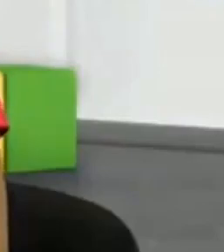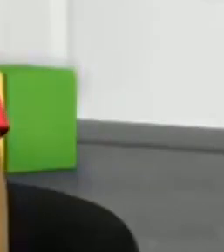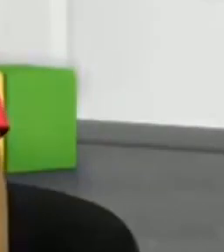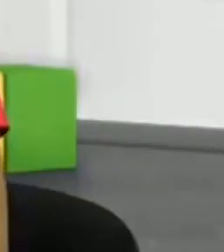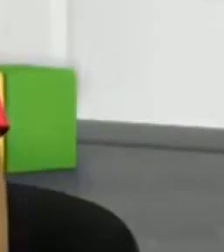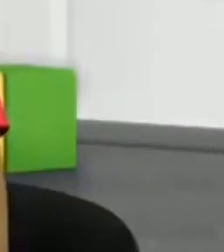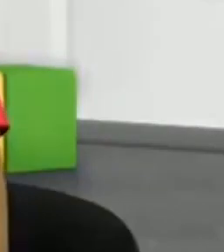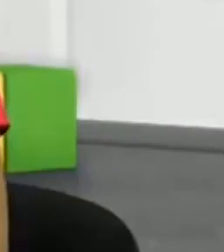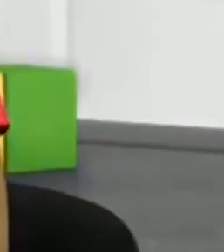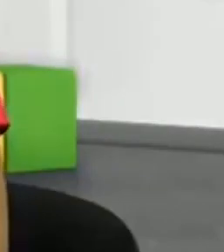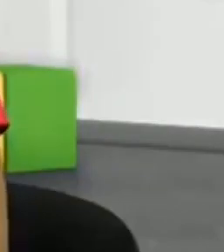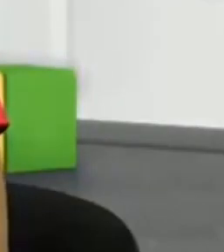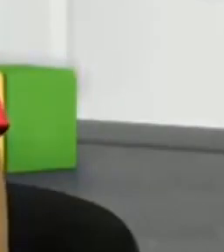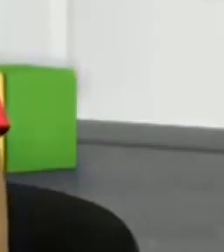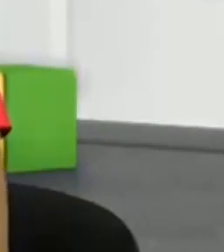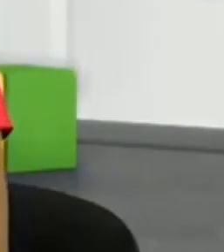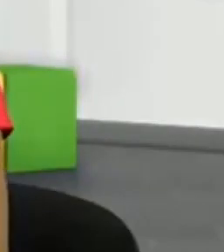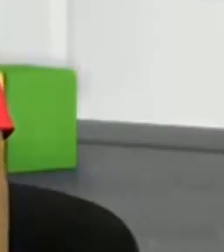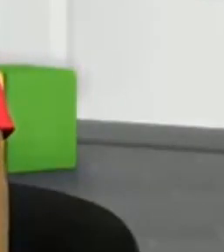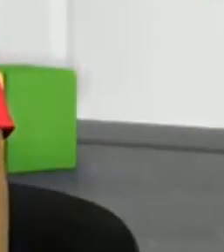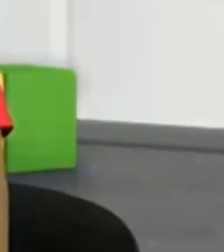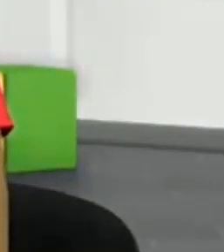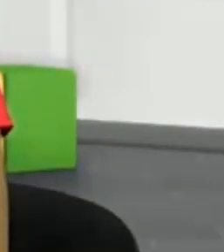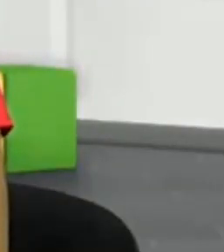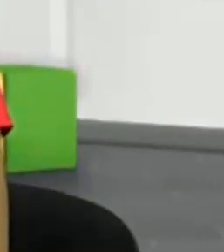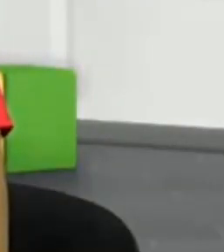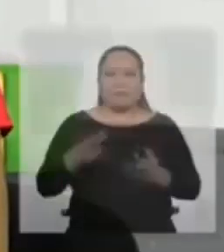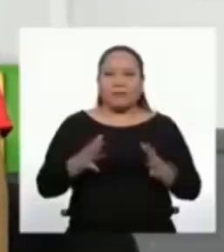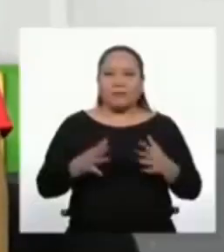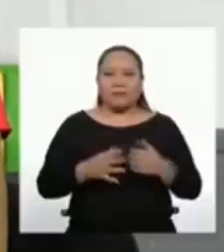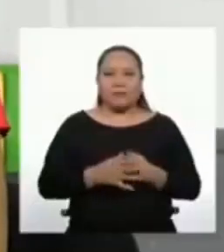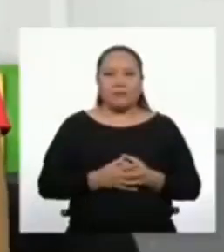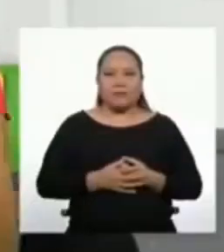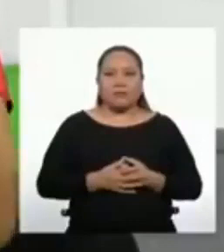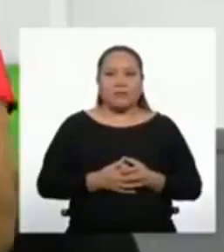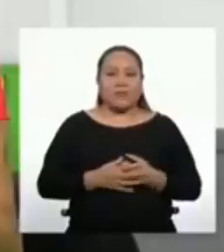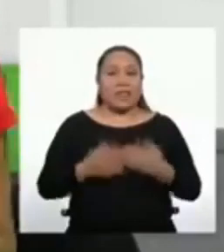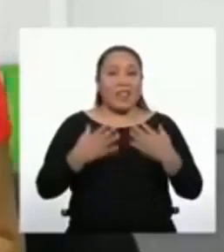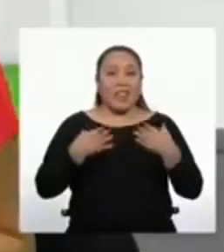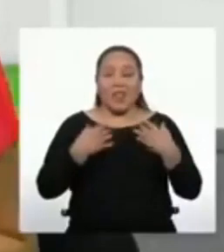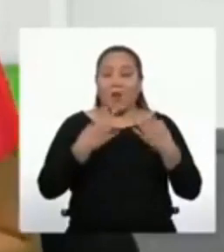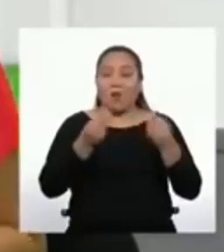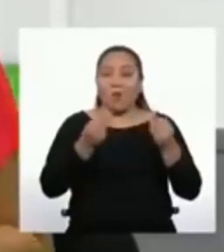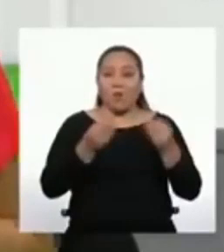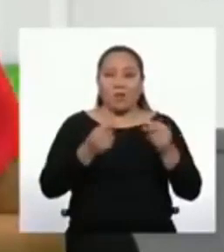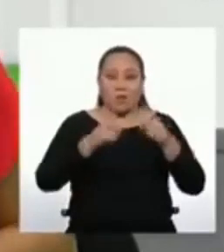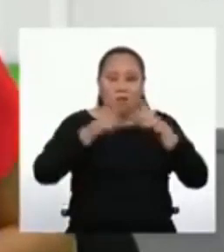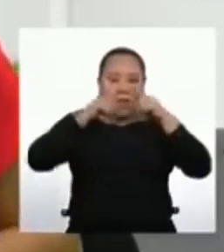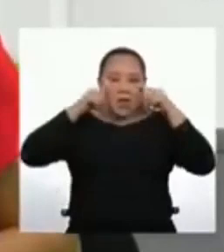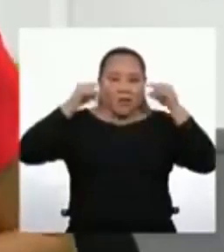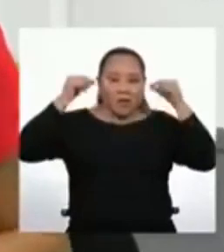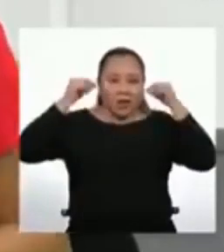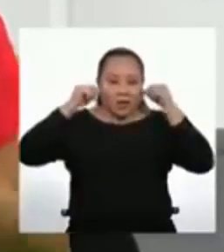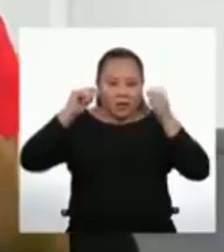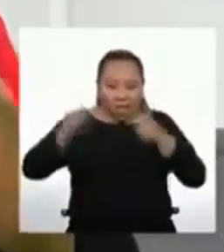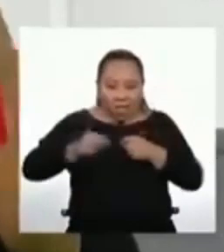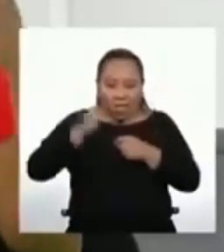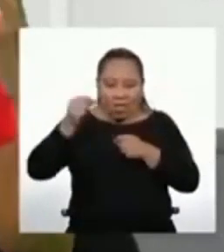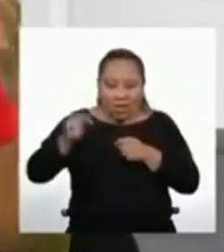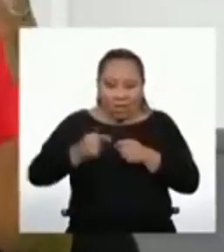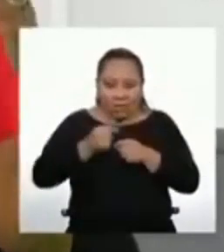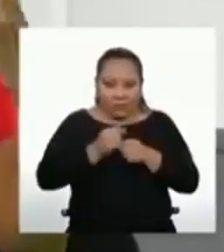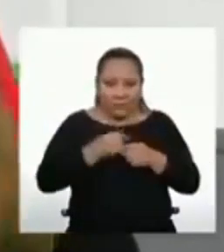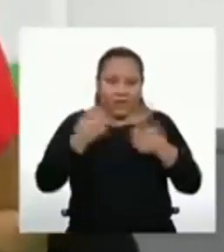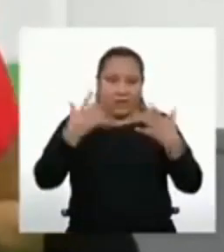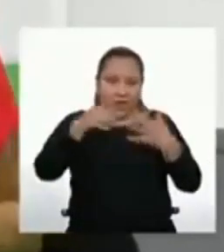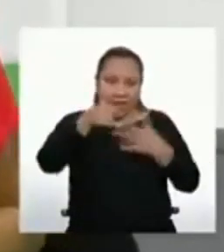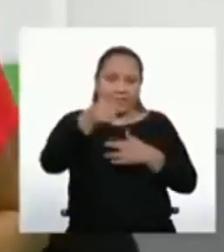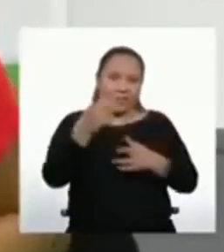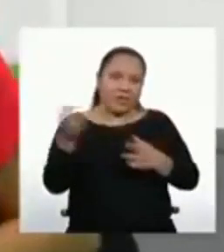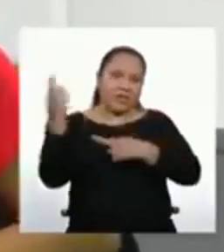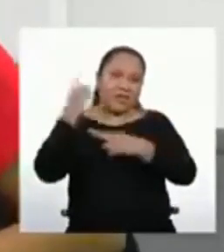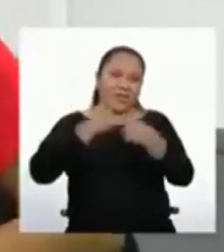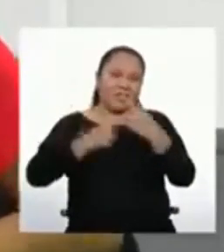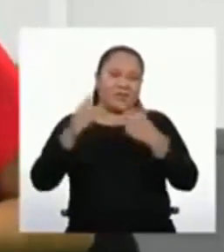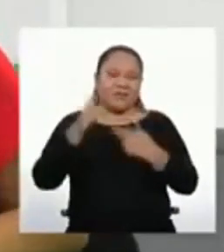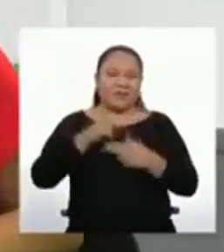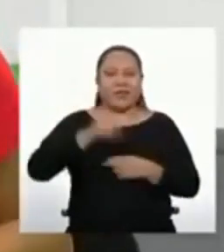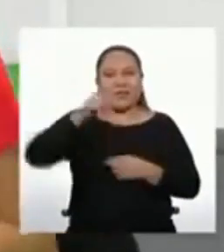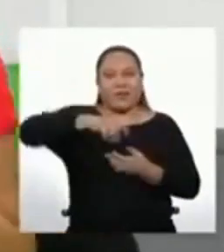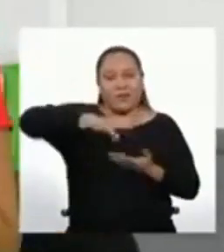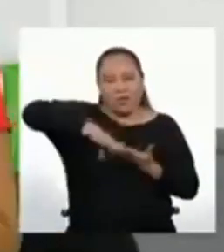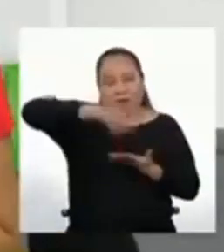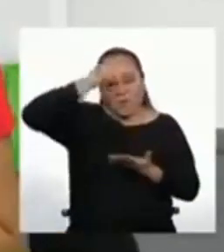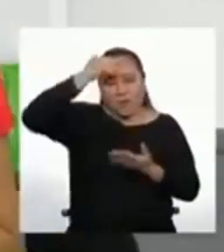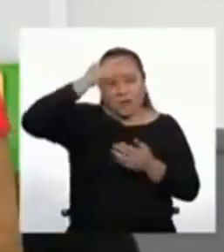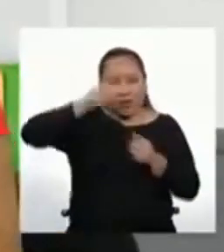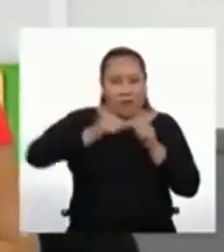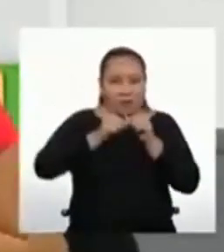Me han dejado demasiadas mascarillas para coser. Menos mal, ya están de vuelta y podemos seguir aprendiendo a sacar